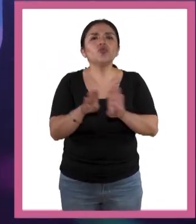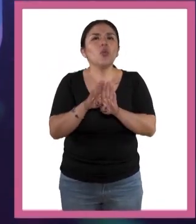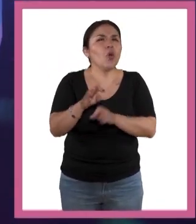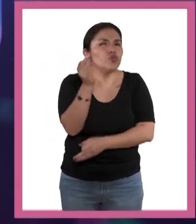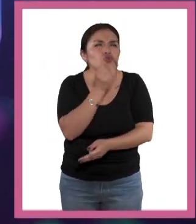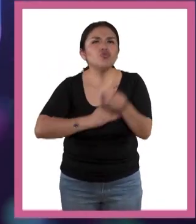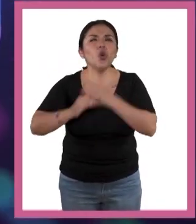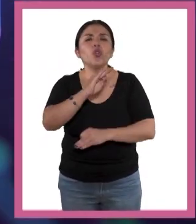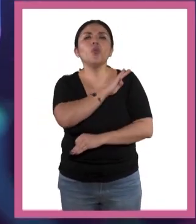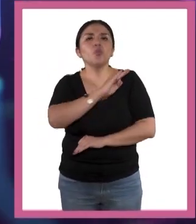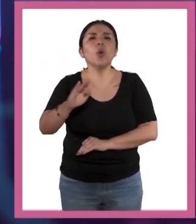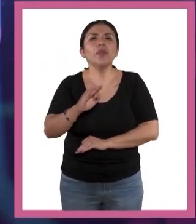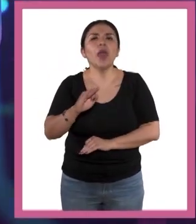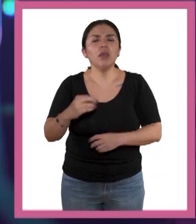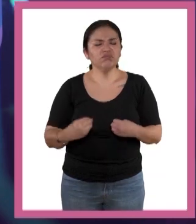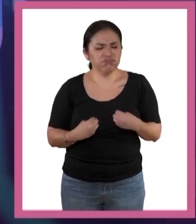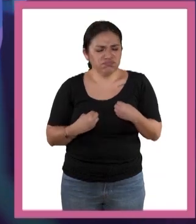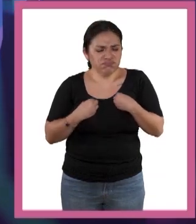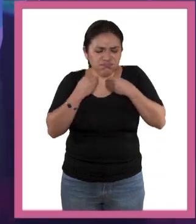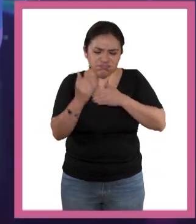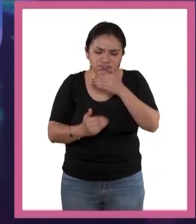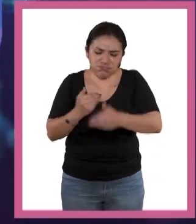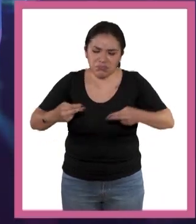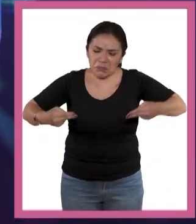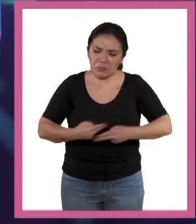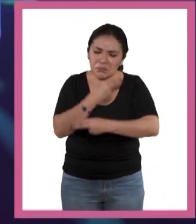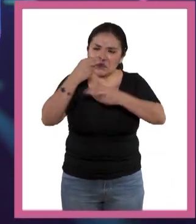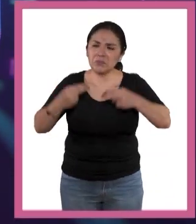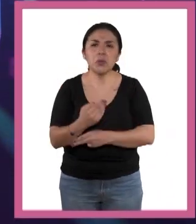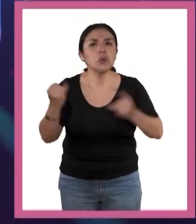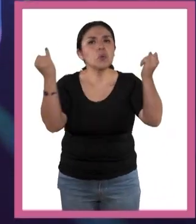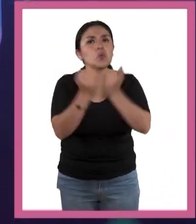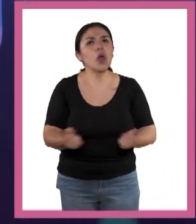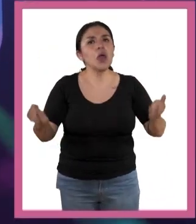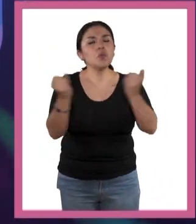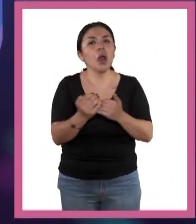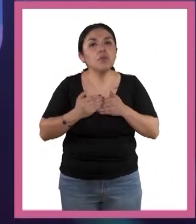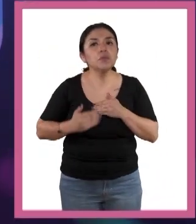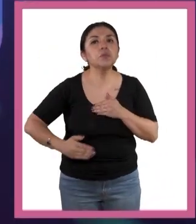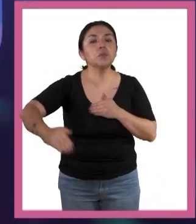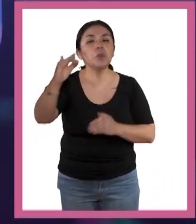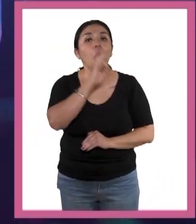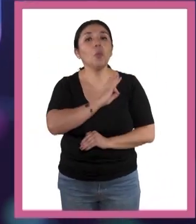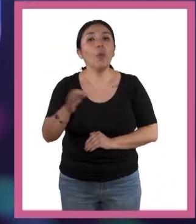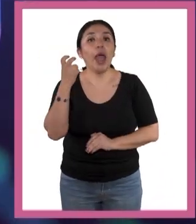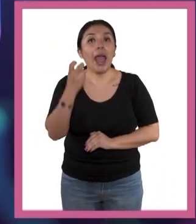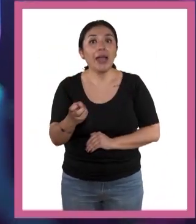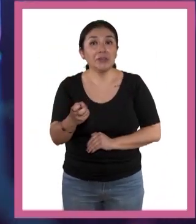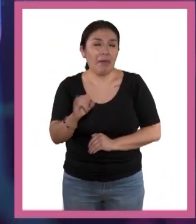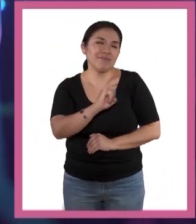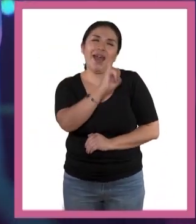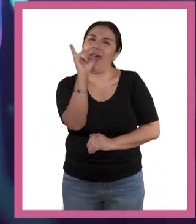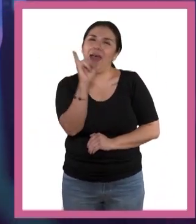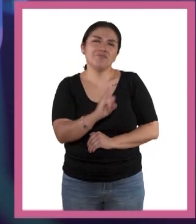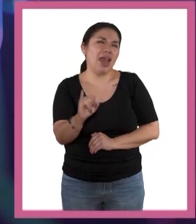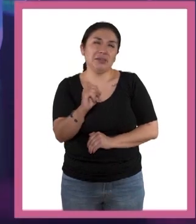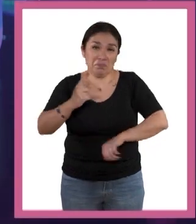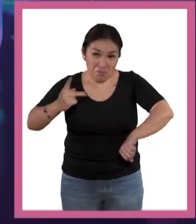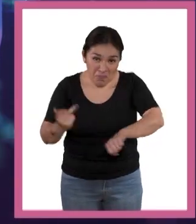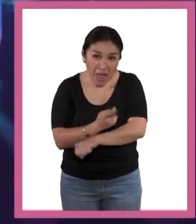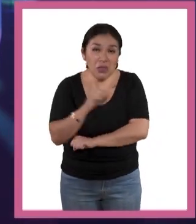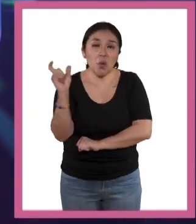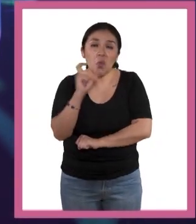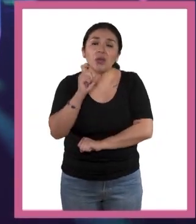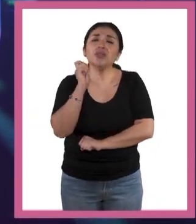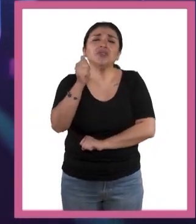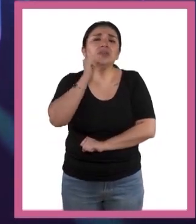todos pudiéramos sobrevivir y reproducirnos con la misma probabilidad, lo cual nunca es cierto porque los recursos